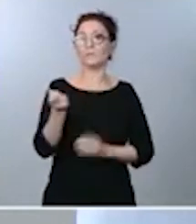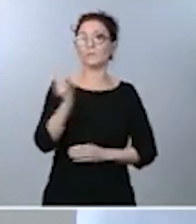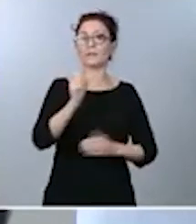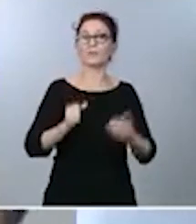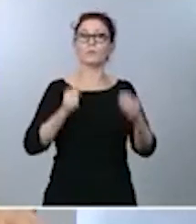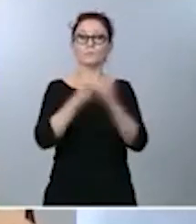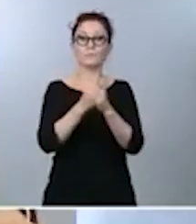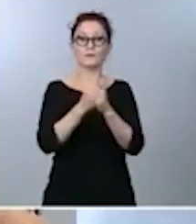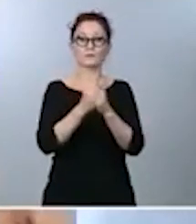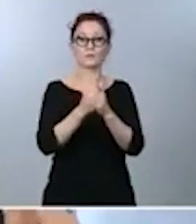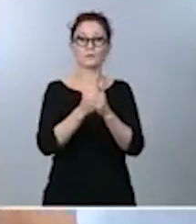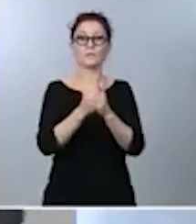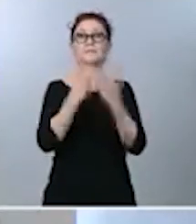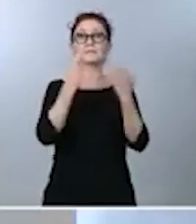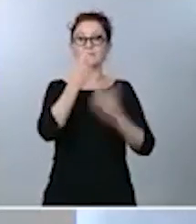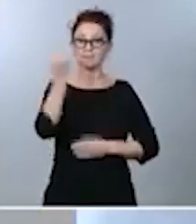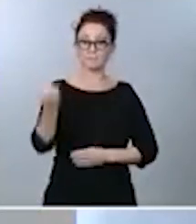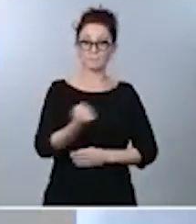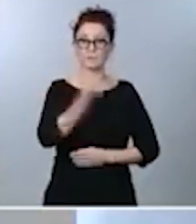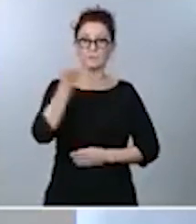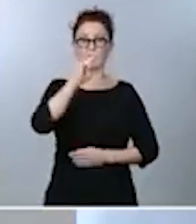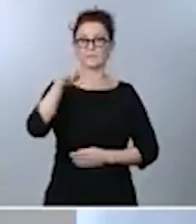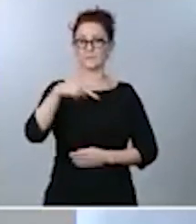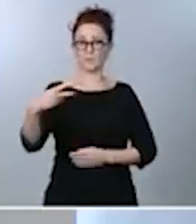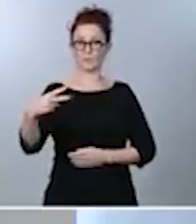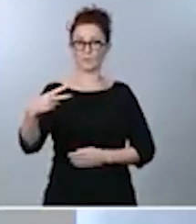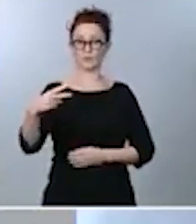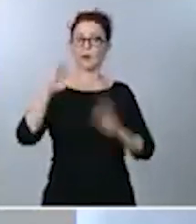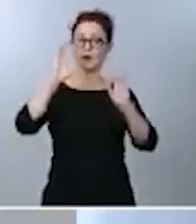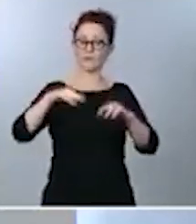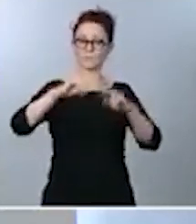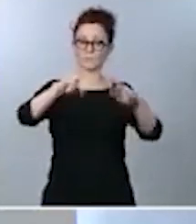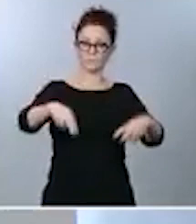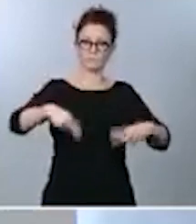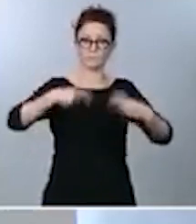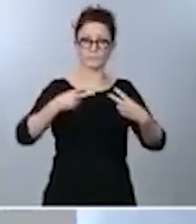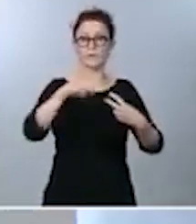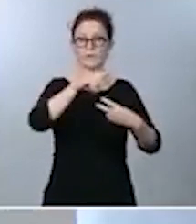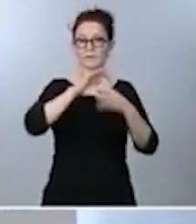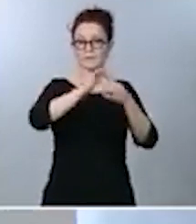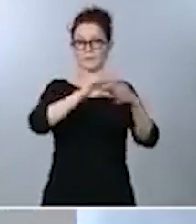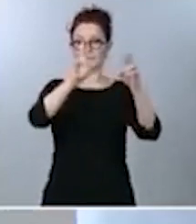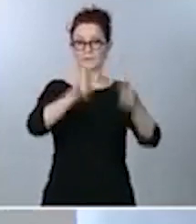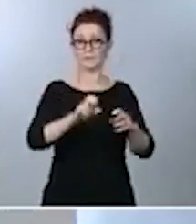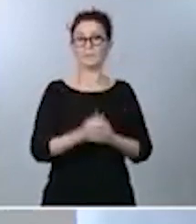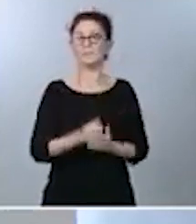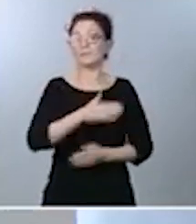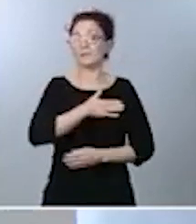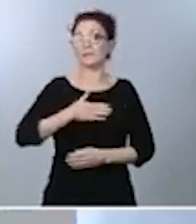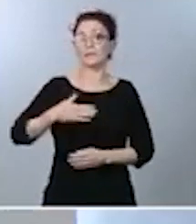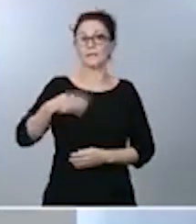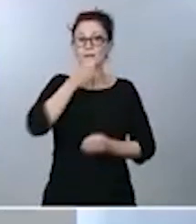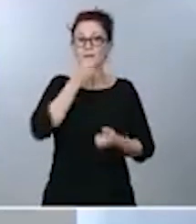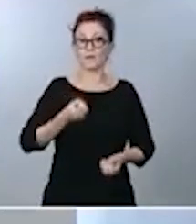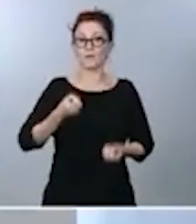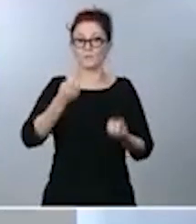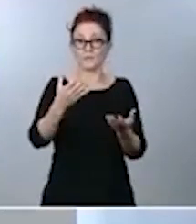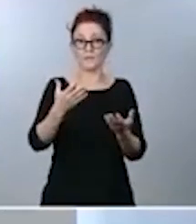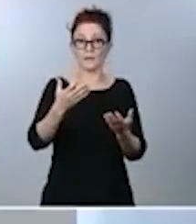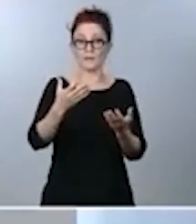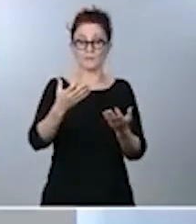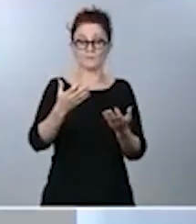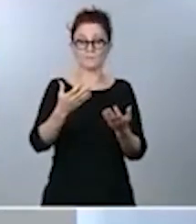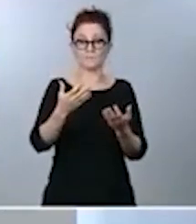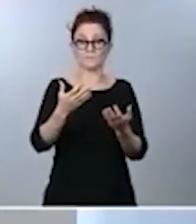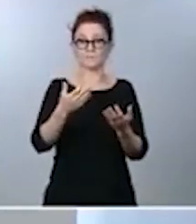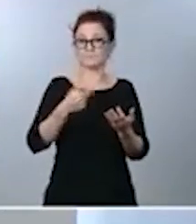76 millones de euros bueno pues hemos obtenido esta autorización en esta materia y esto es lo que quería compartir con ustedes me ponga a